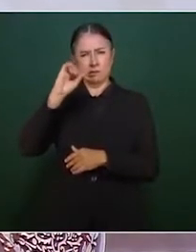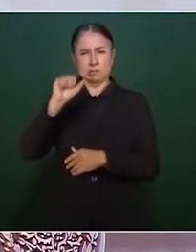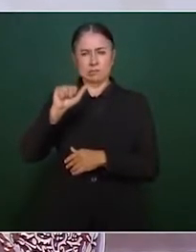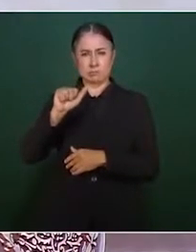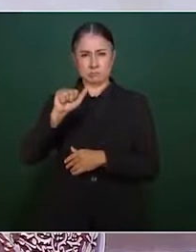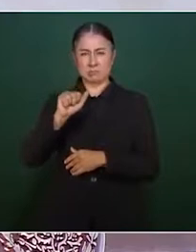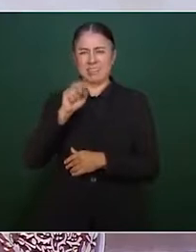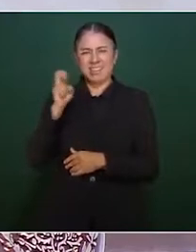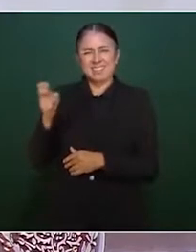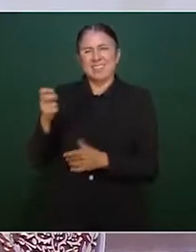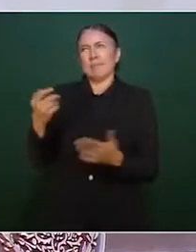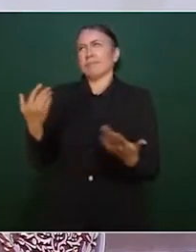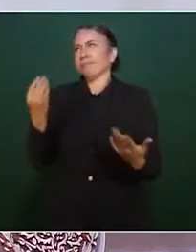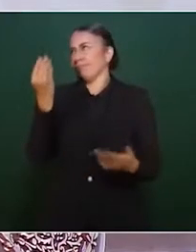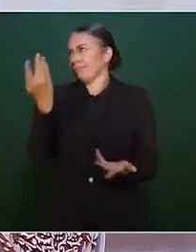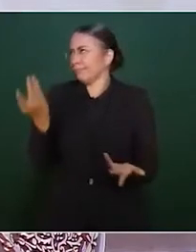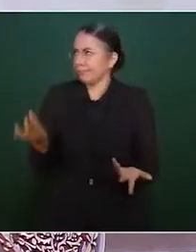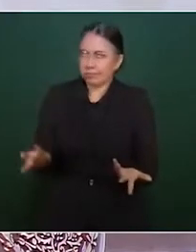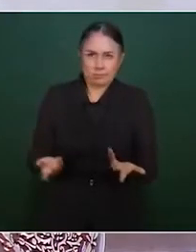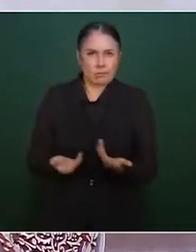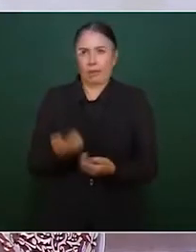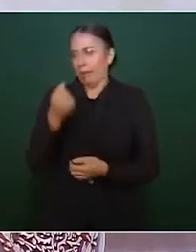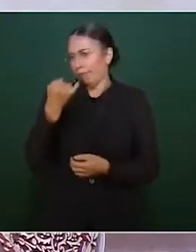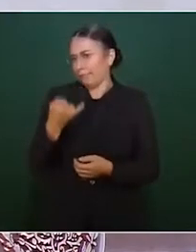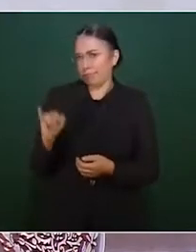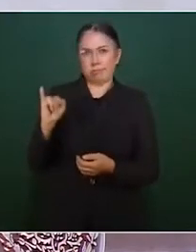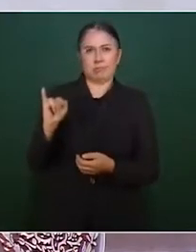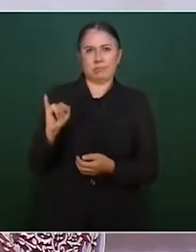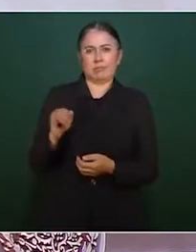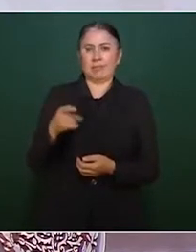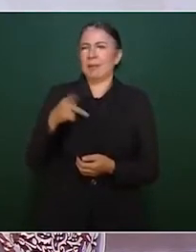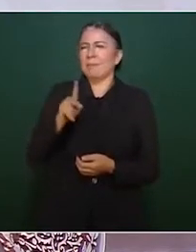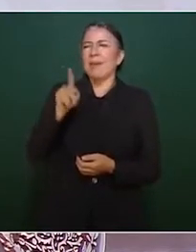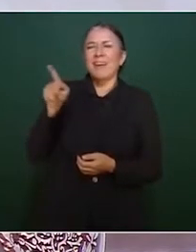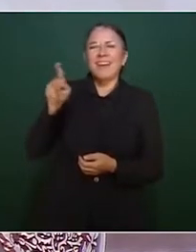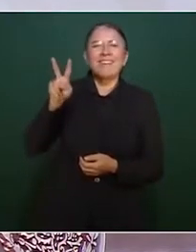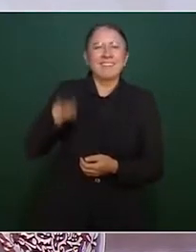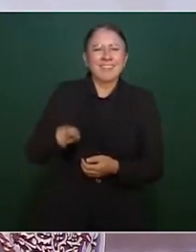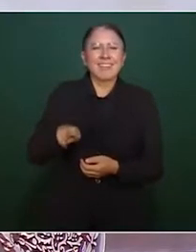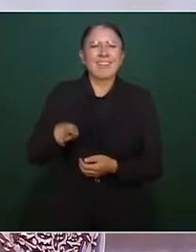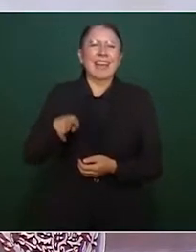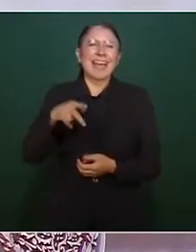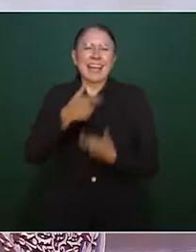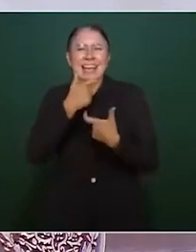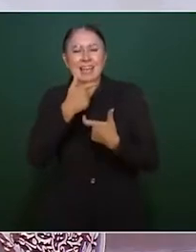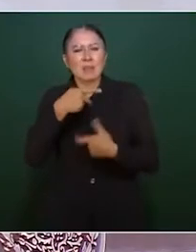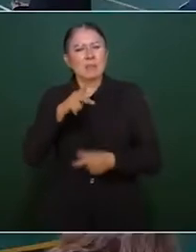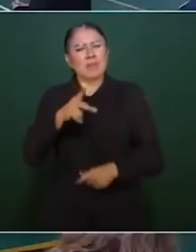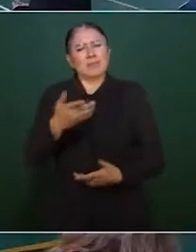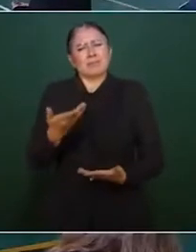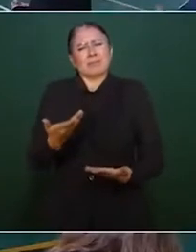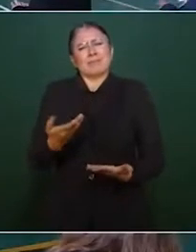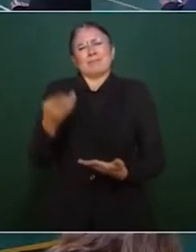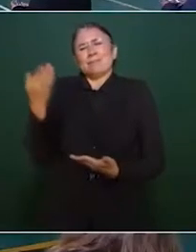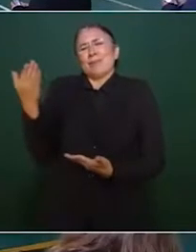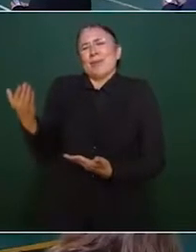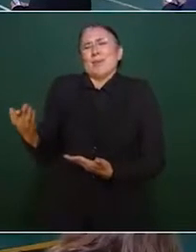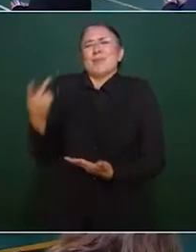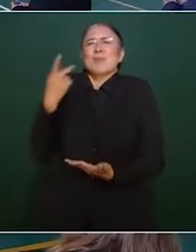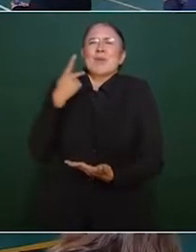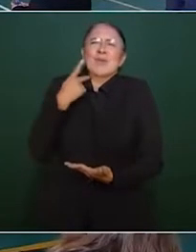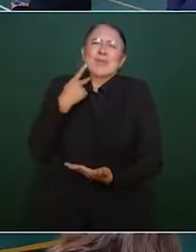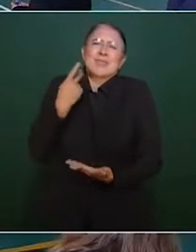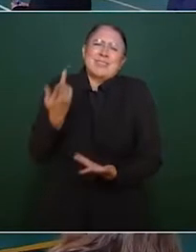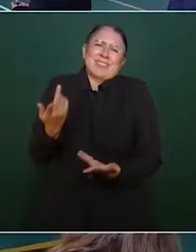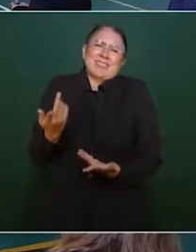de no ser porque quienes diseminaron esta noticia falsa son periodistas y políticos reconocidos, quizás ahora más,